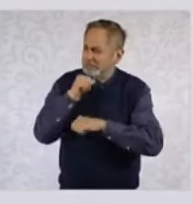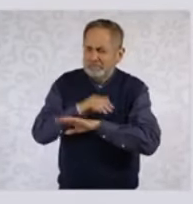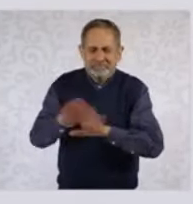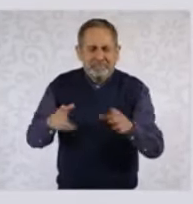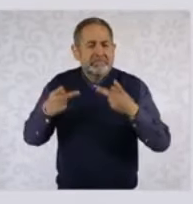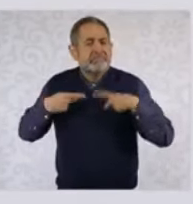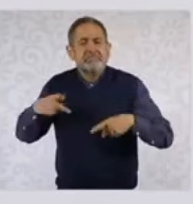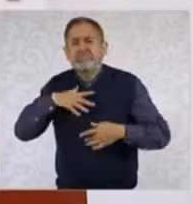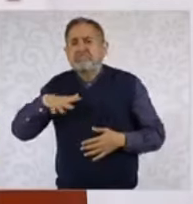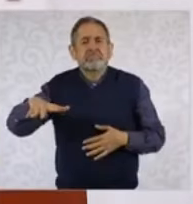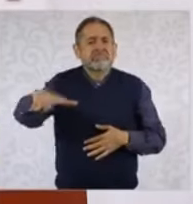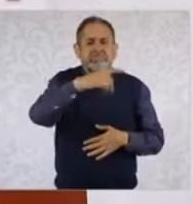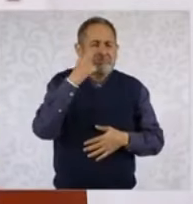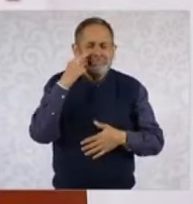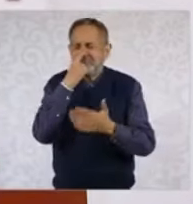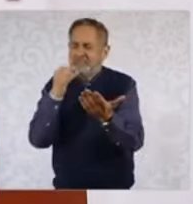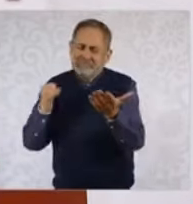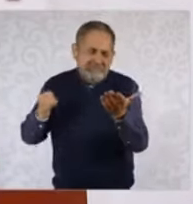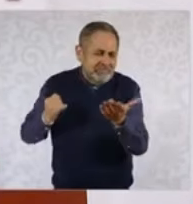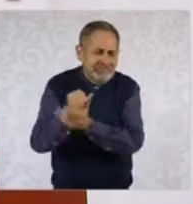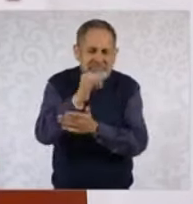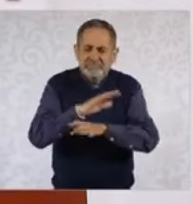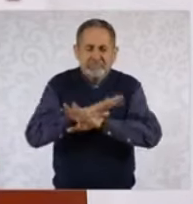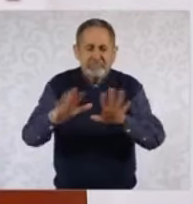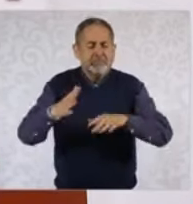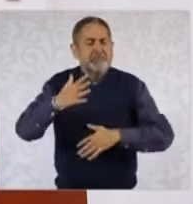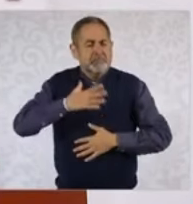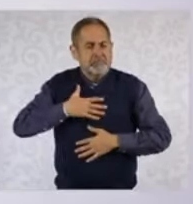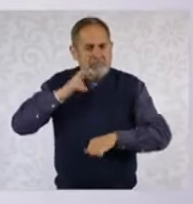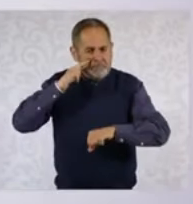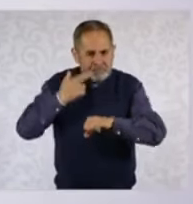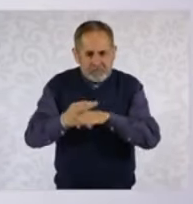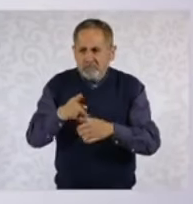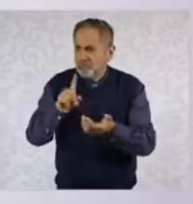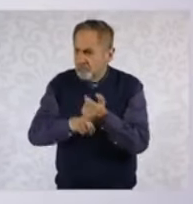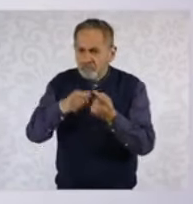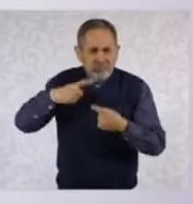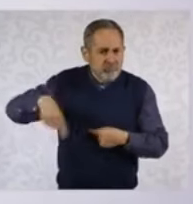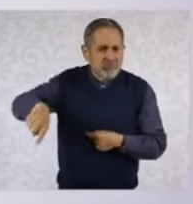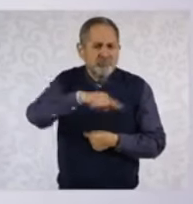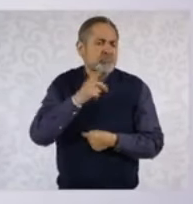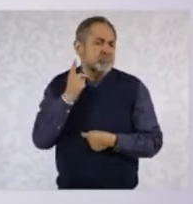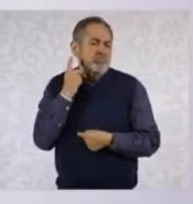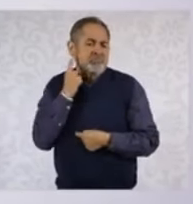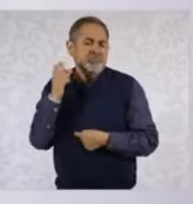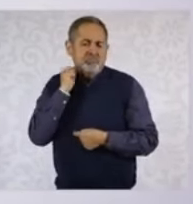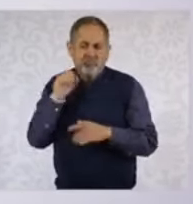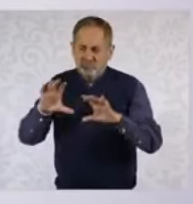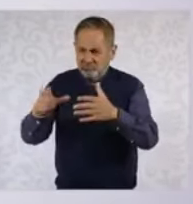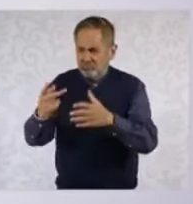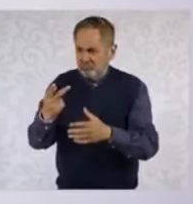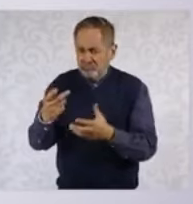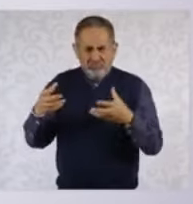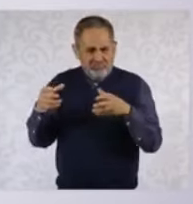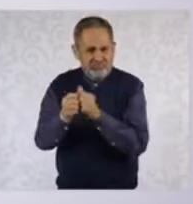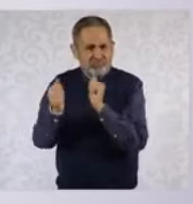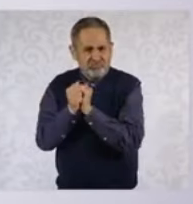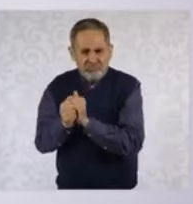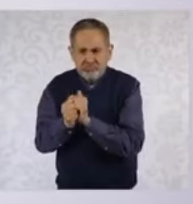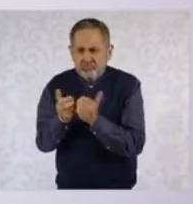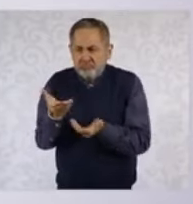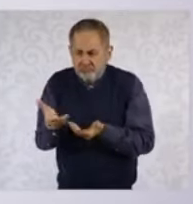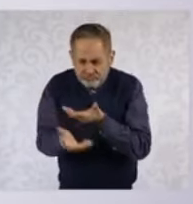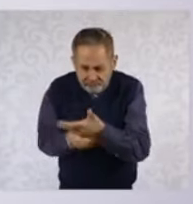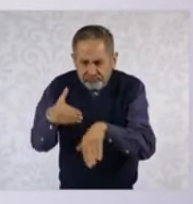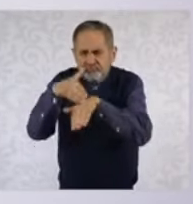pueblo decidió y nosotros tenemos la obligación y los legisladores de servir